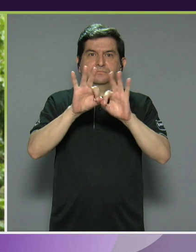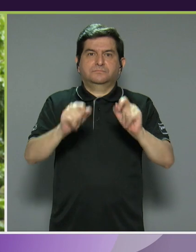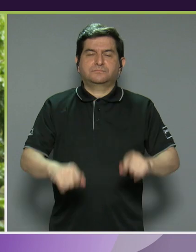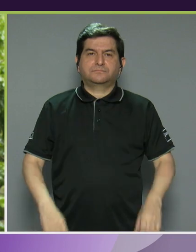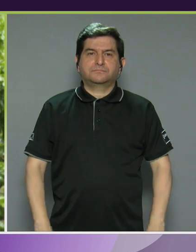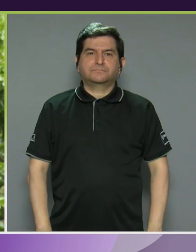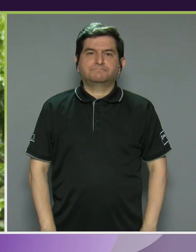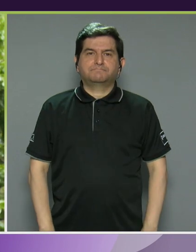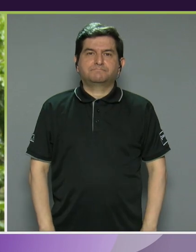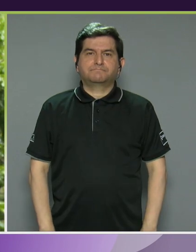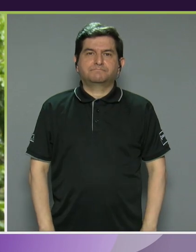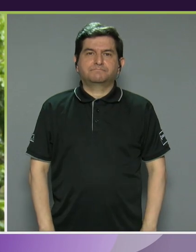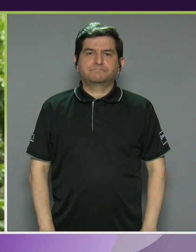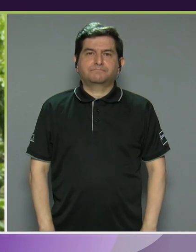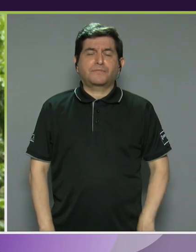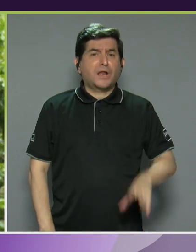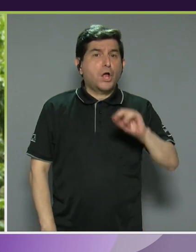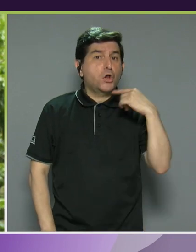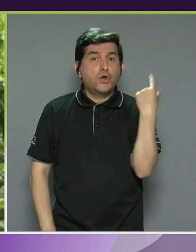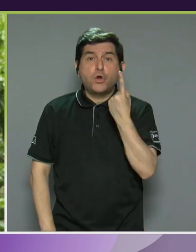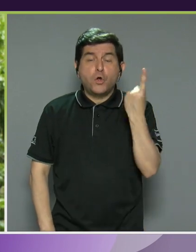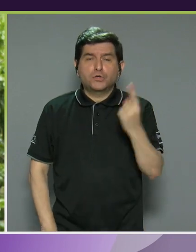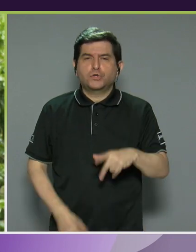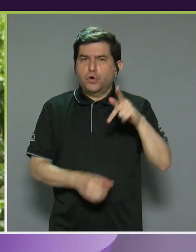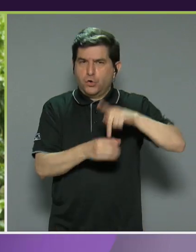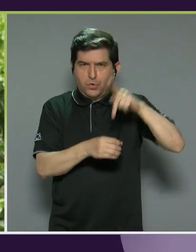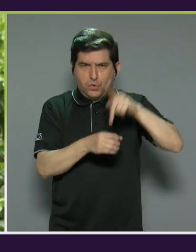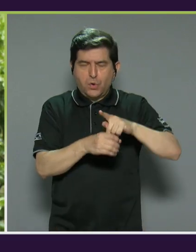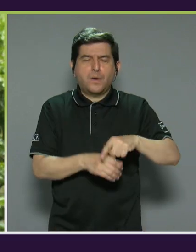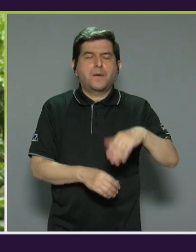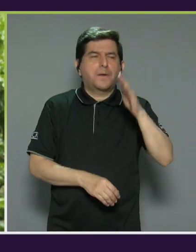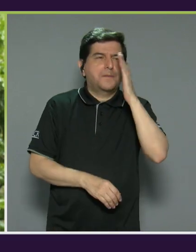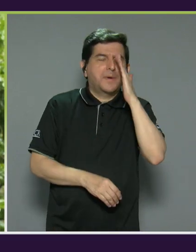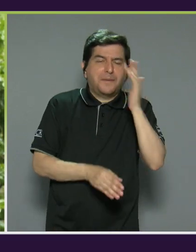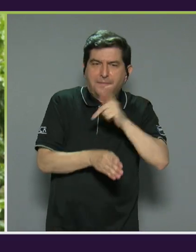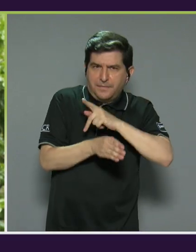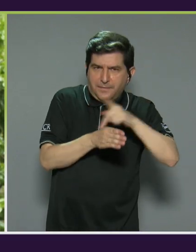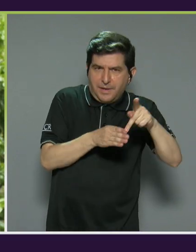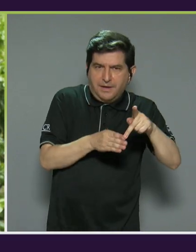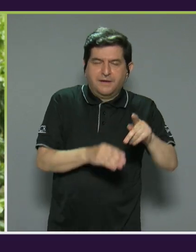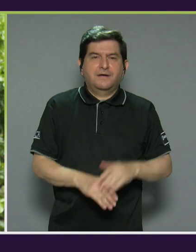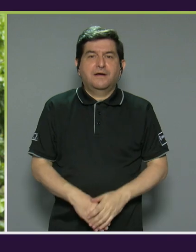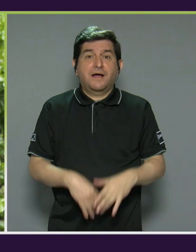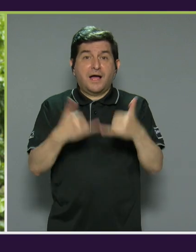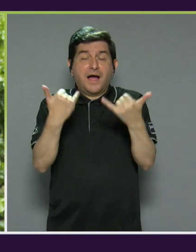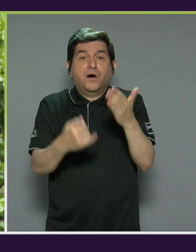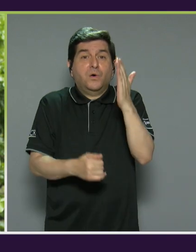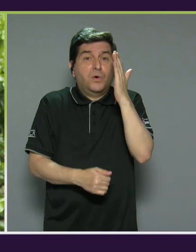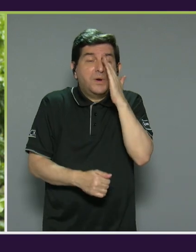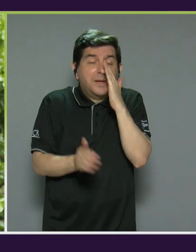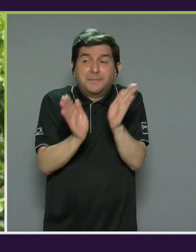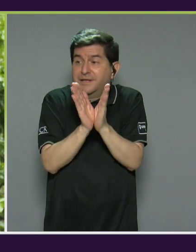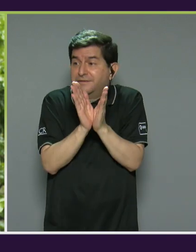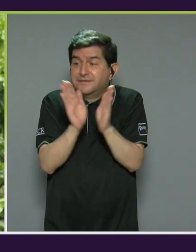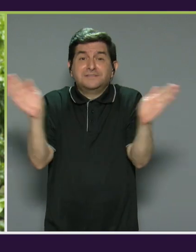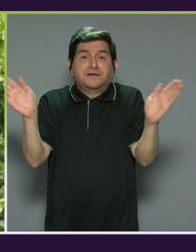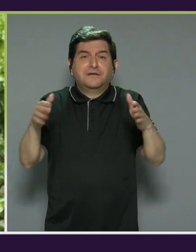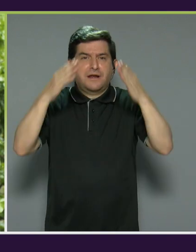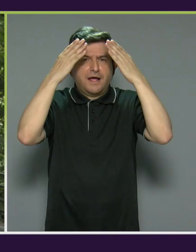este, digamos, ya no solo era una participación de madres profesionales, sino de las madres en general